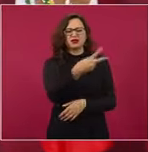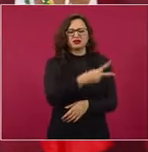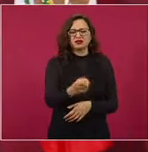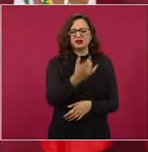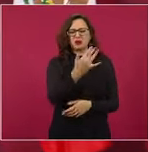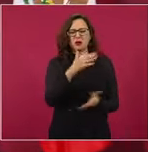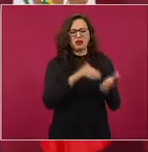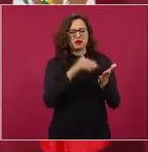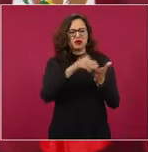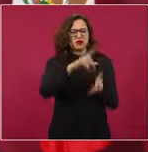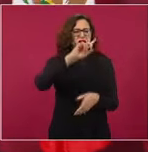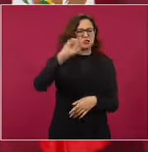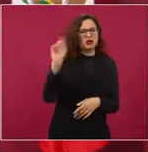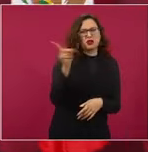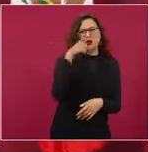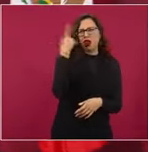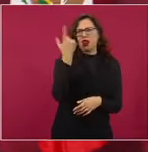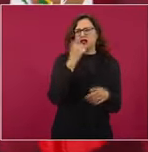pesos,